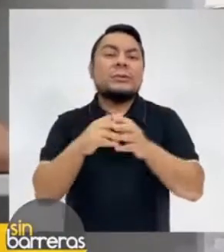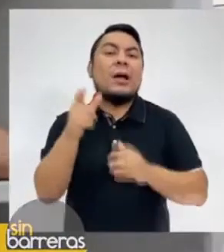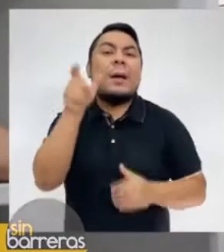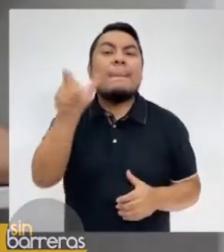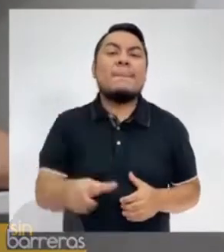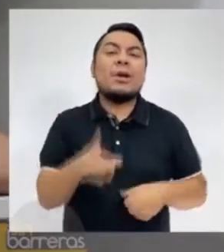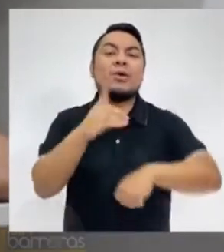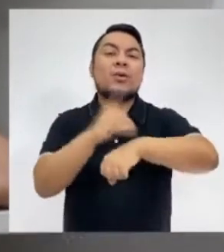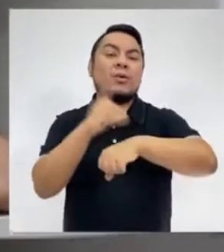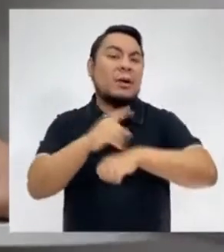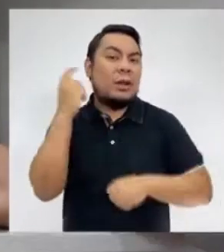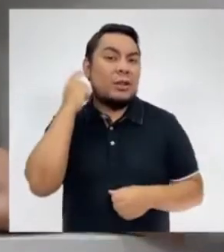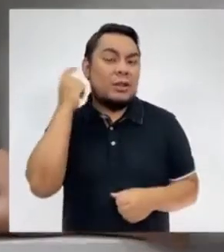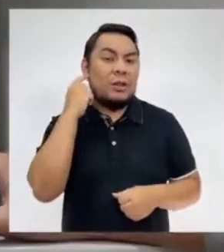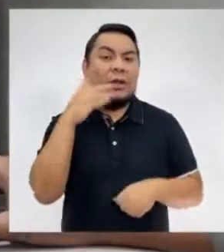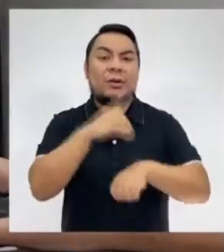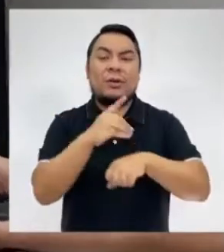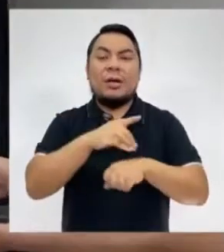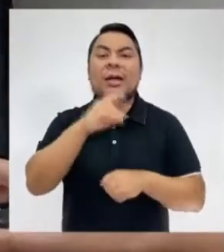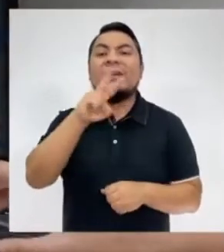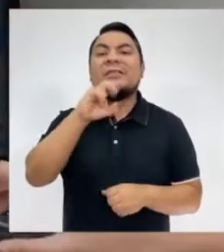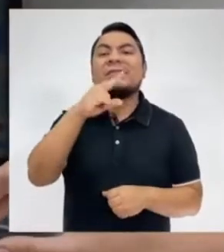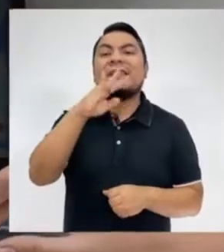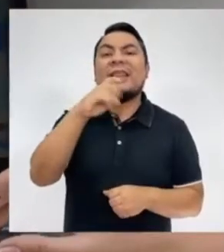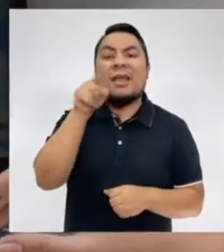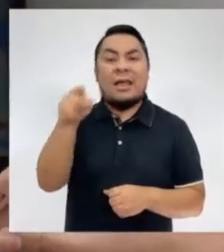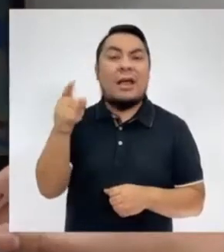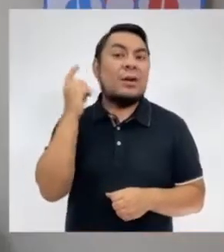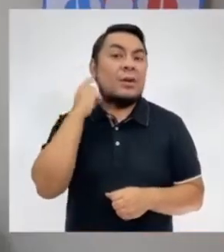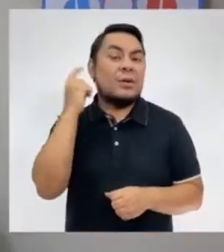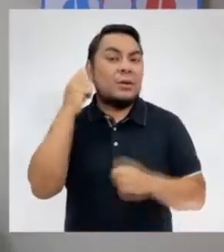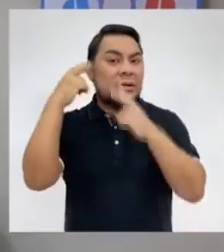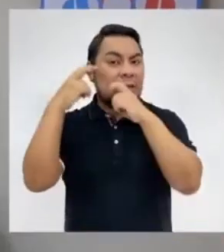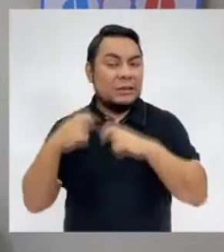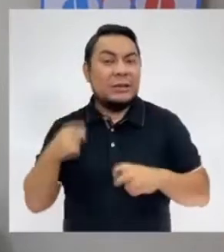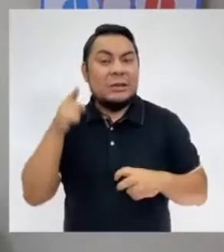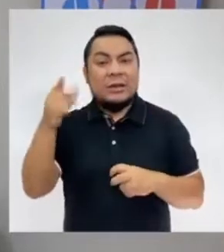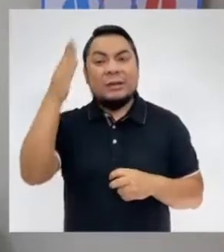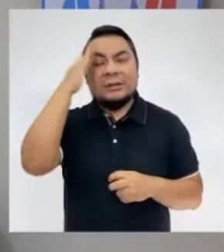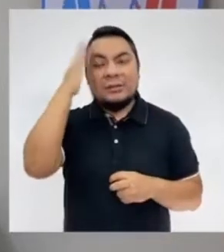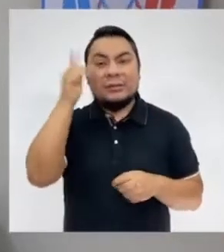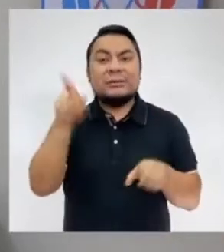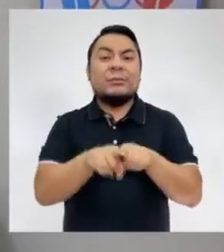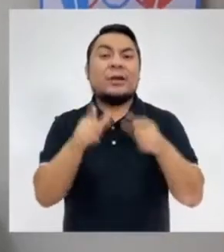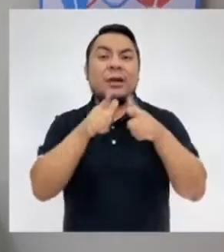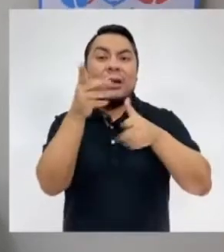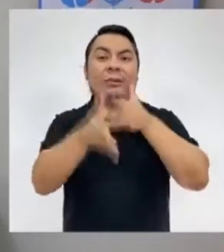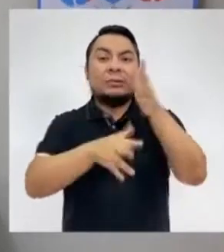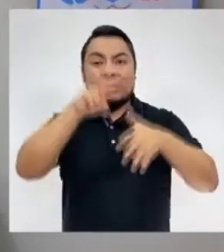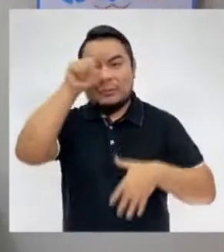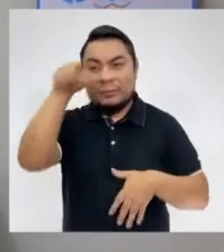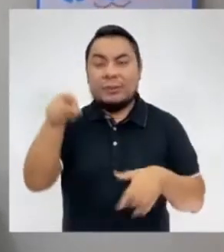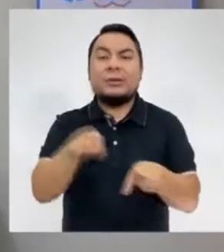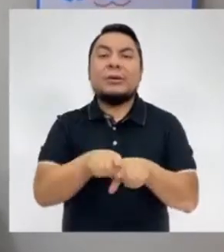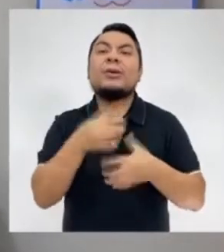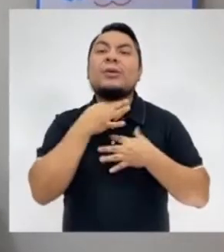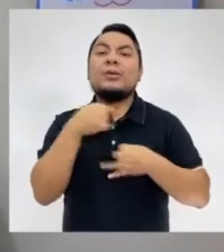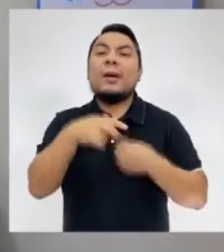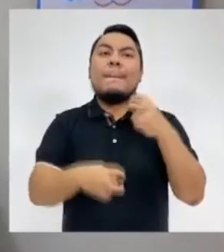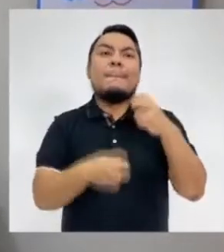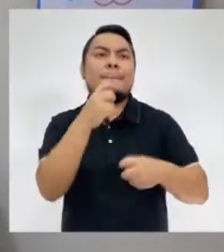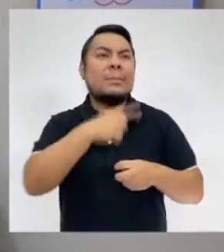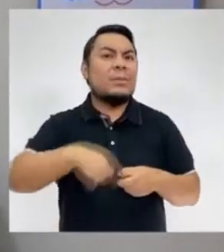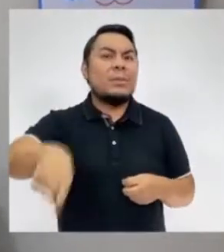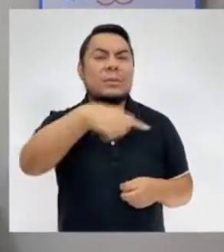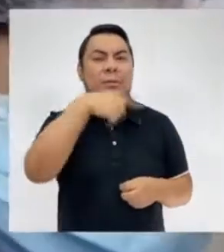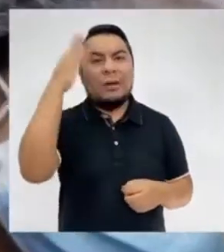médico otorrinolaringólogo la doctora Aliceta Nicama, ella también esto sabe el lenguaje de señas peruanas y se interesó mucho por